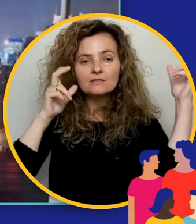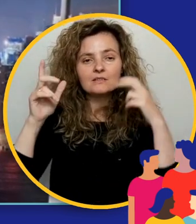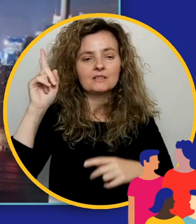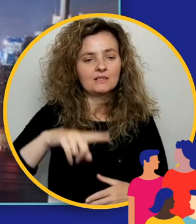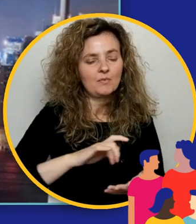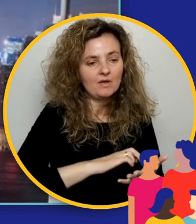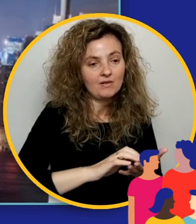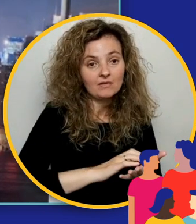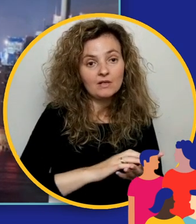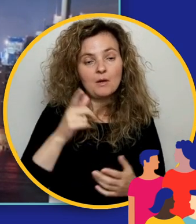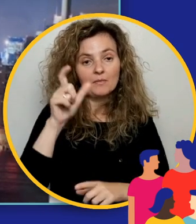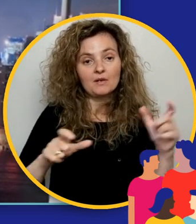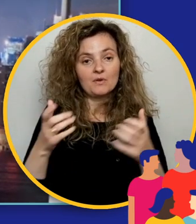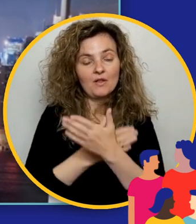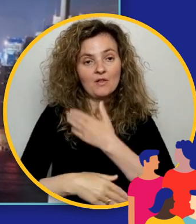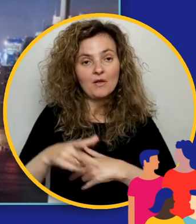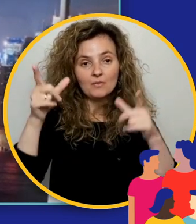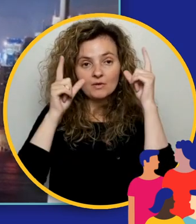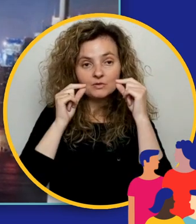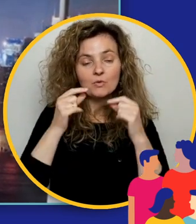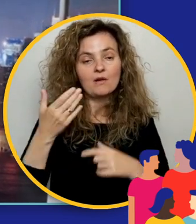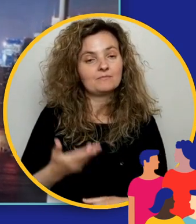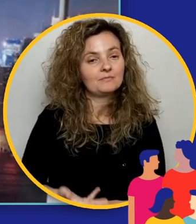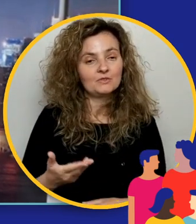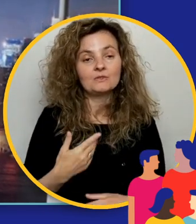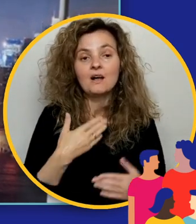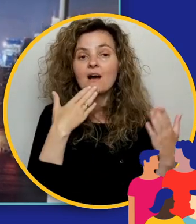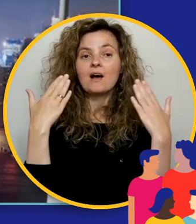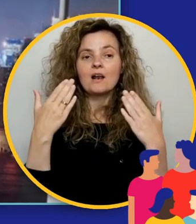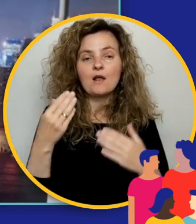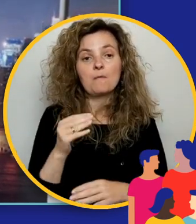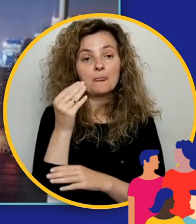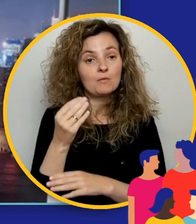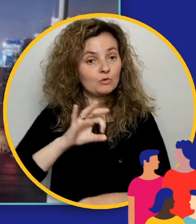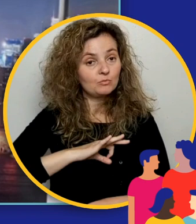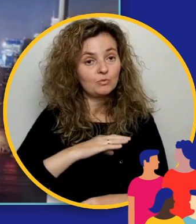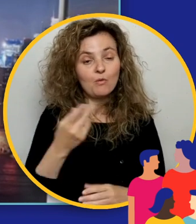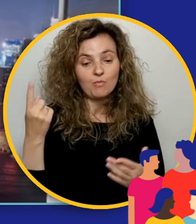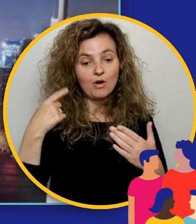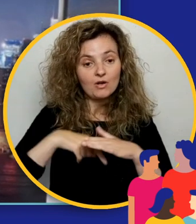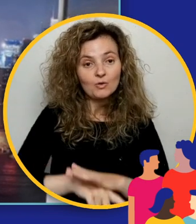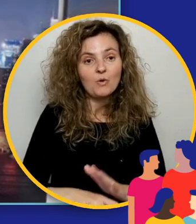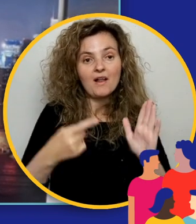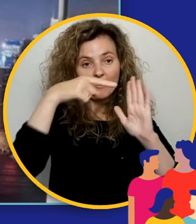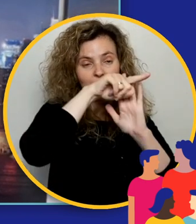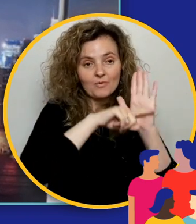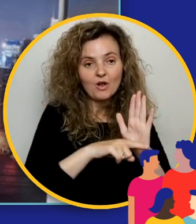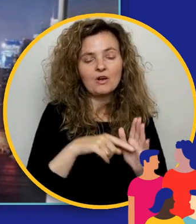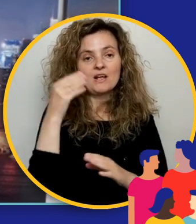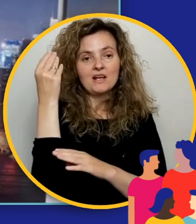son muy importantes para las personas con discapacidad visual. Gracias al Museo de Pontevedra por incluir en sus programas